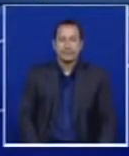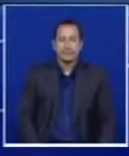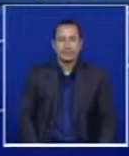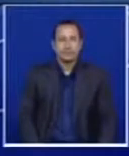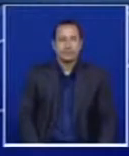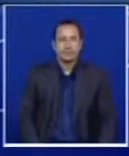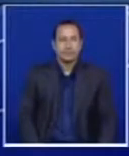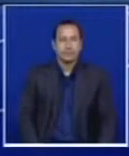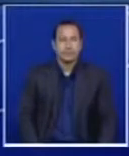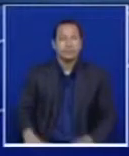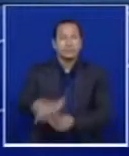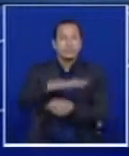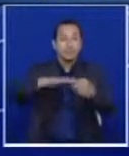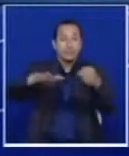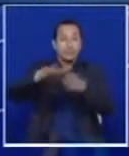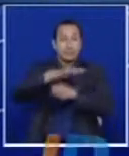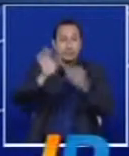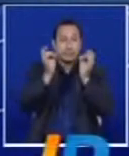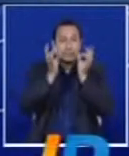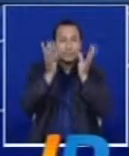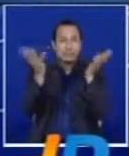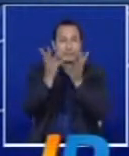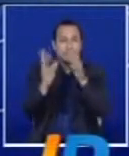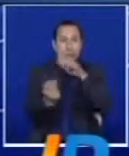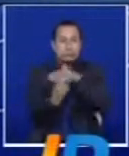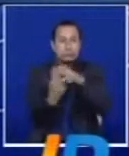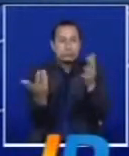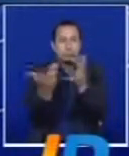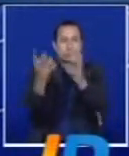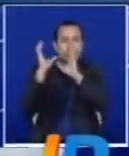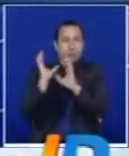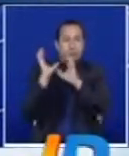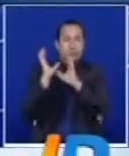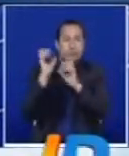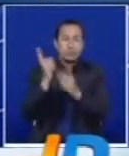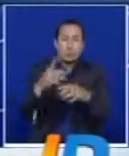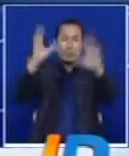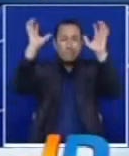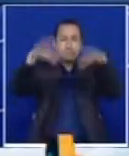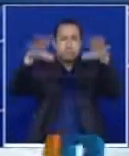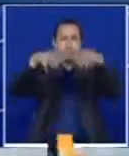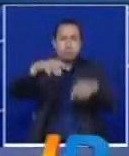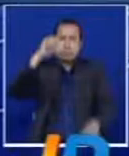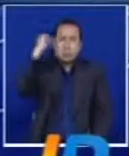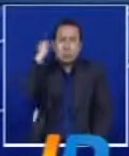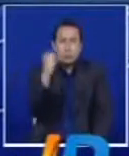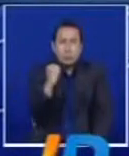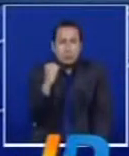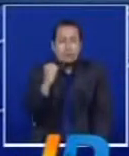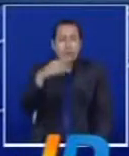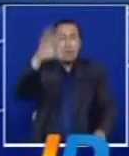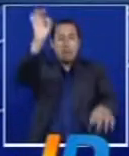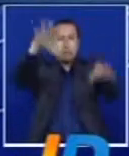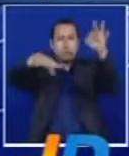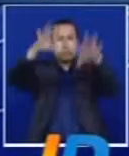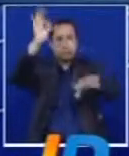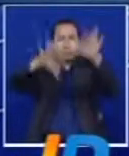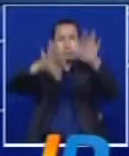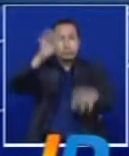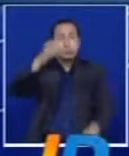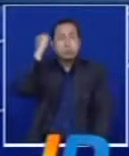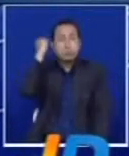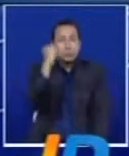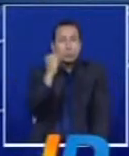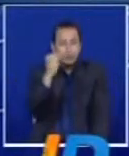Una grave emergencia se registró esta tarde en Popayán como consecuencia del aguacero acompañado de granizada que cayó sobre la capital caucana.